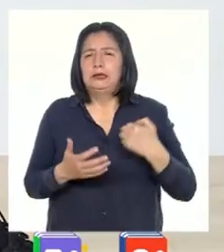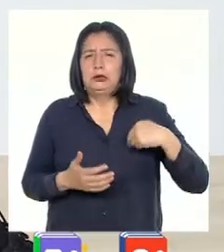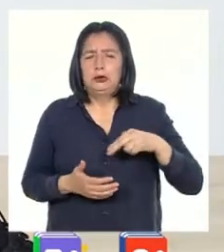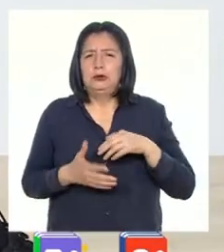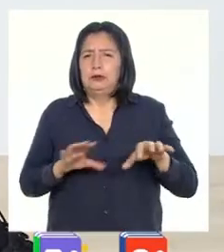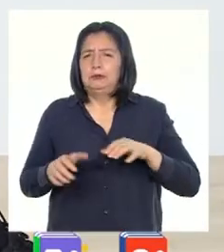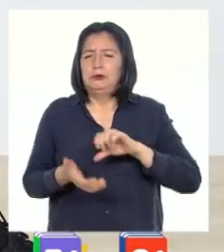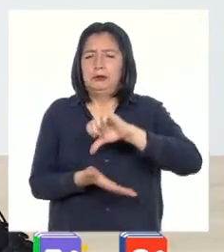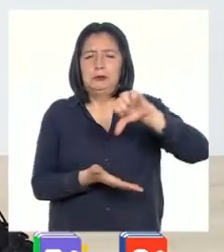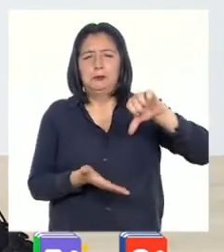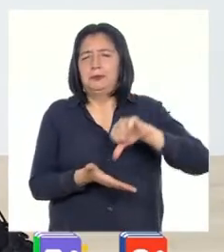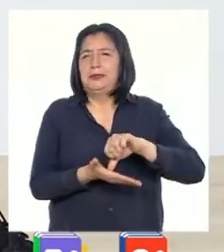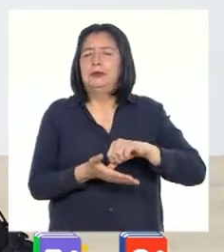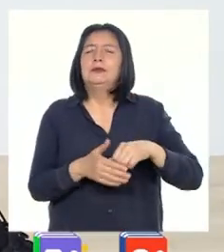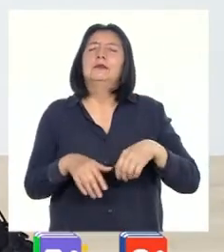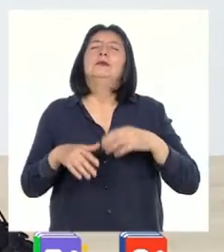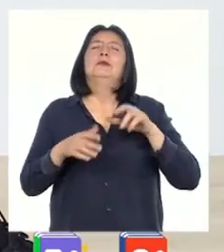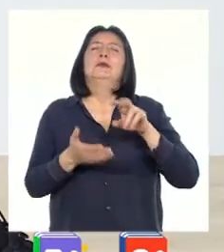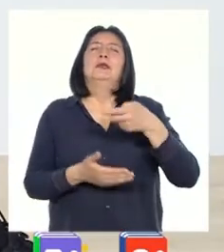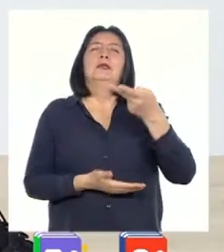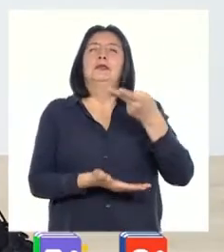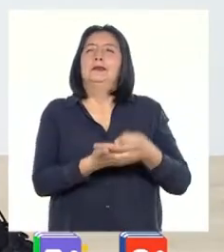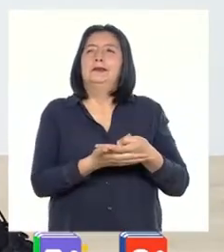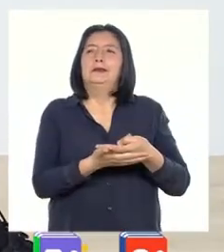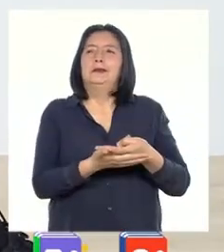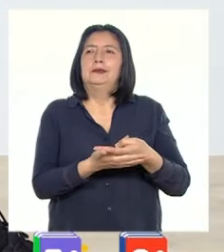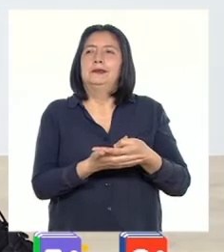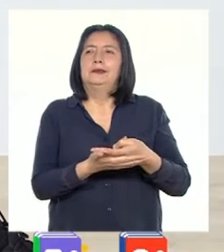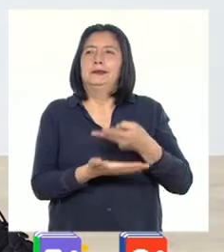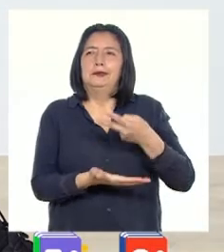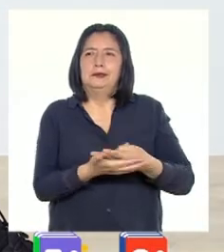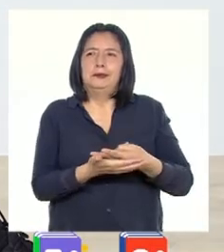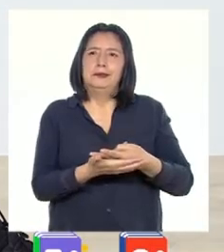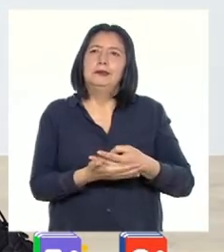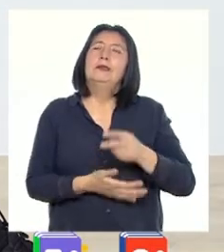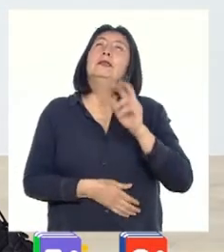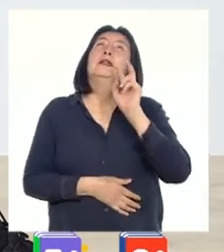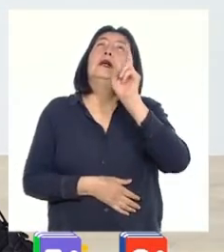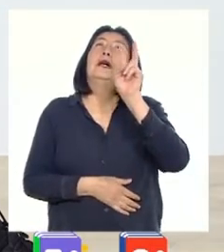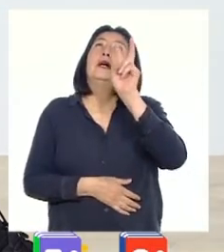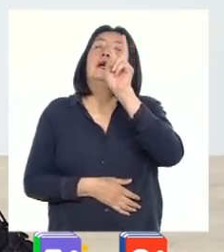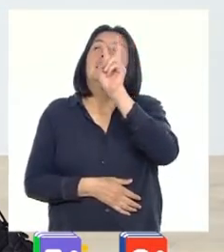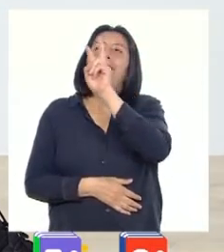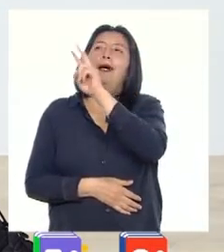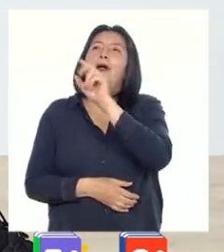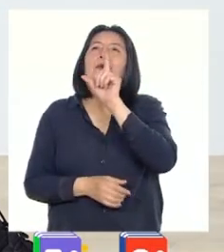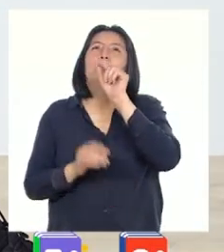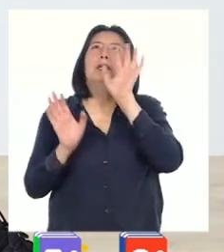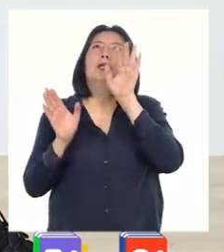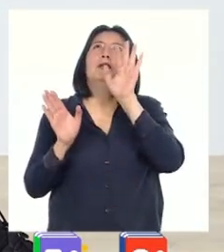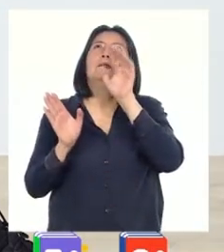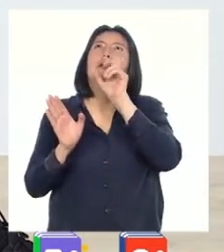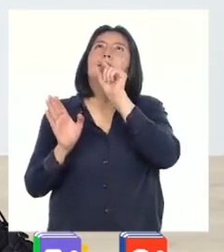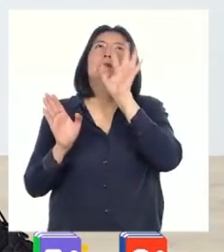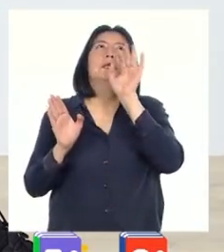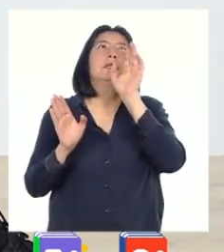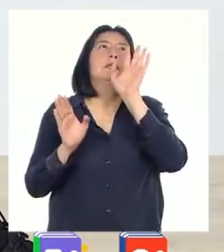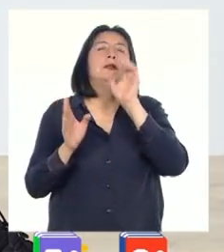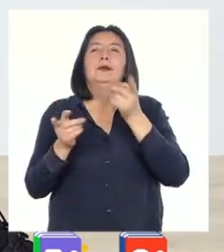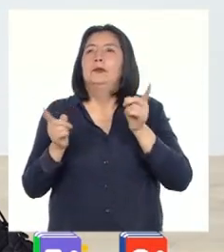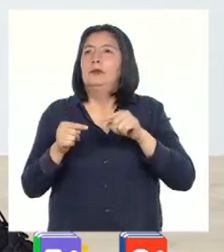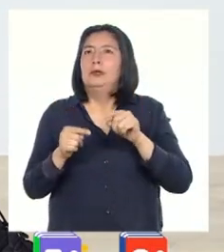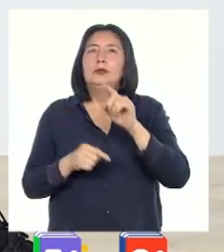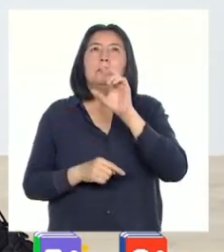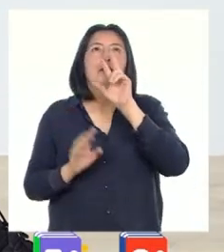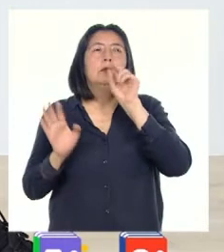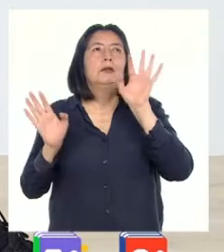en el parque. Nos vamos a echar boca arriba. Y estamos viendo a un montón de palomas pasar. Cada vez que